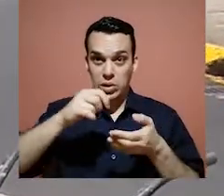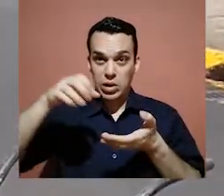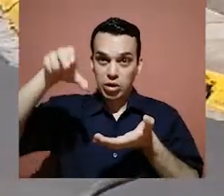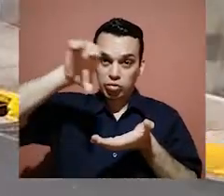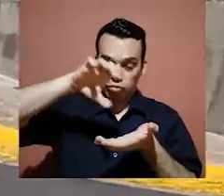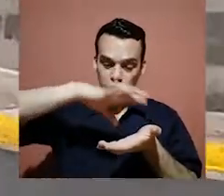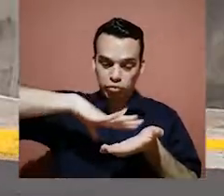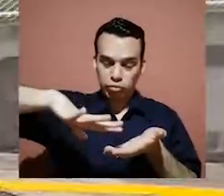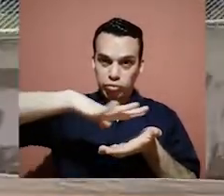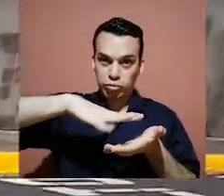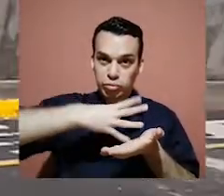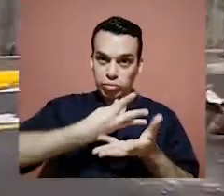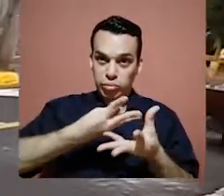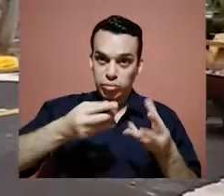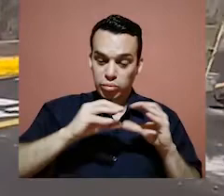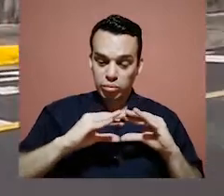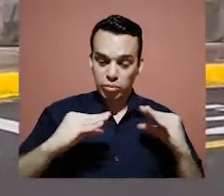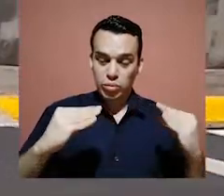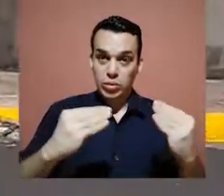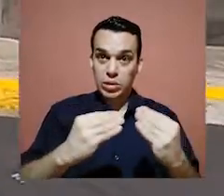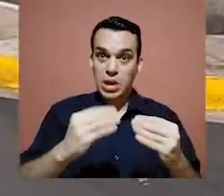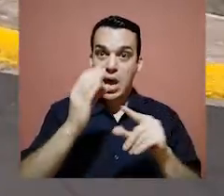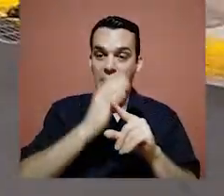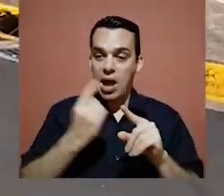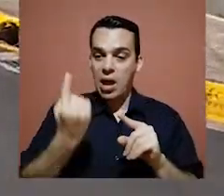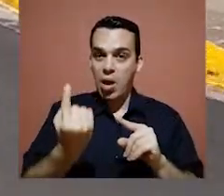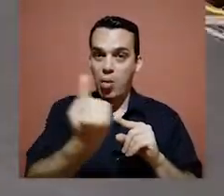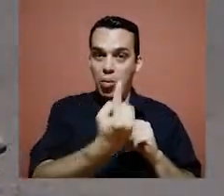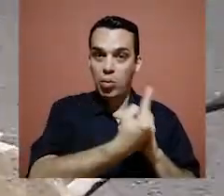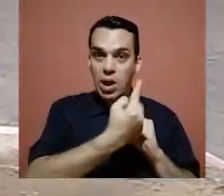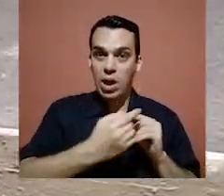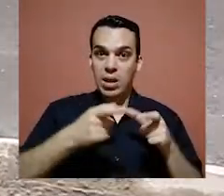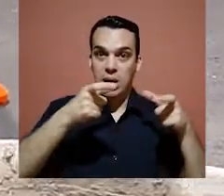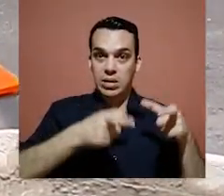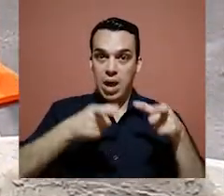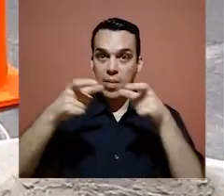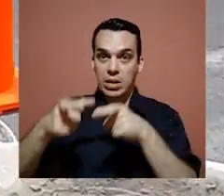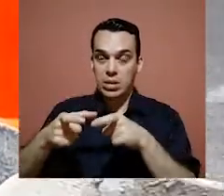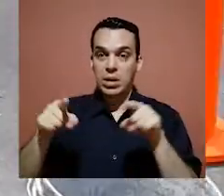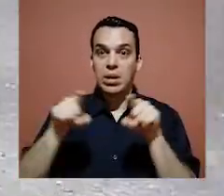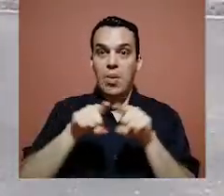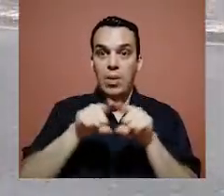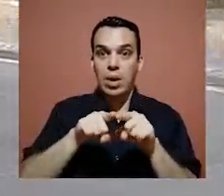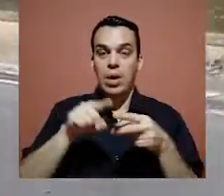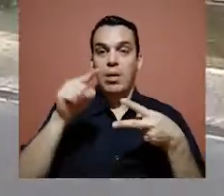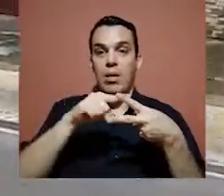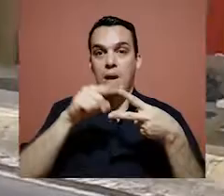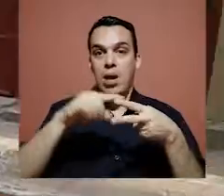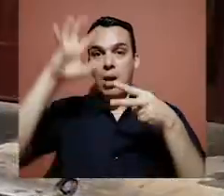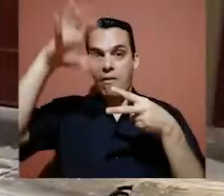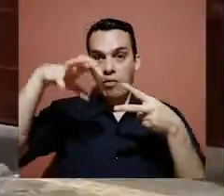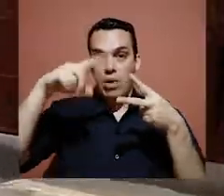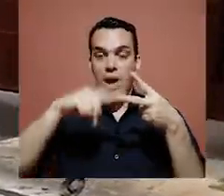chorreada. Y se va haciendo en cada una de las tapas de alcantarillado pluvial como de alcantarillado sanitario.